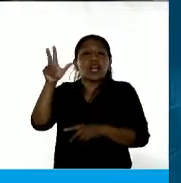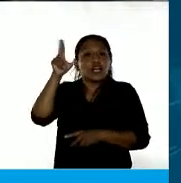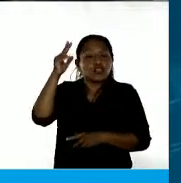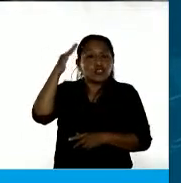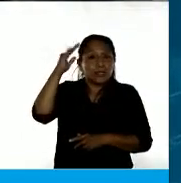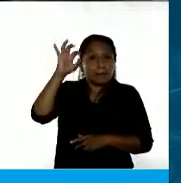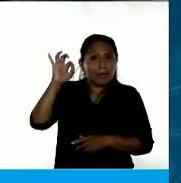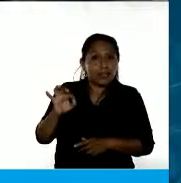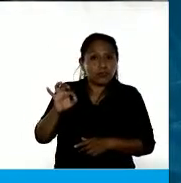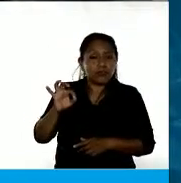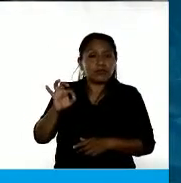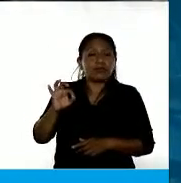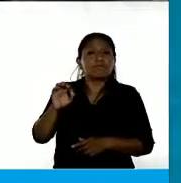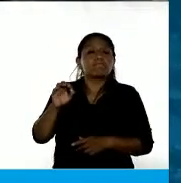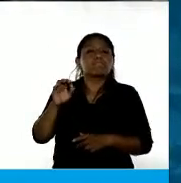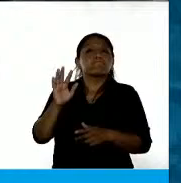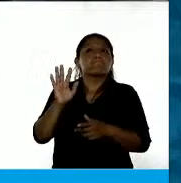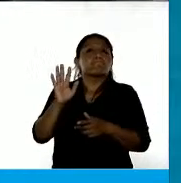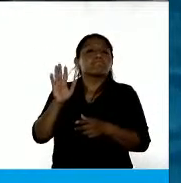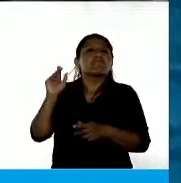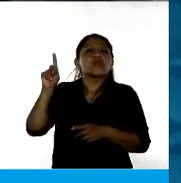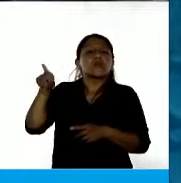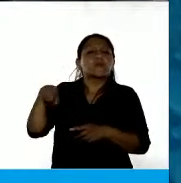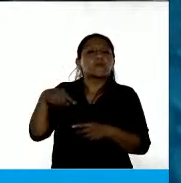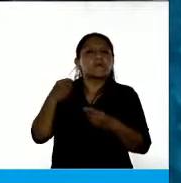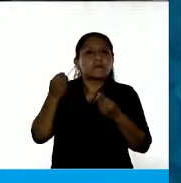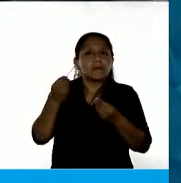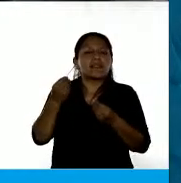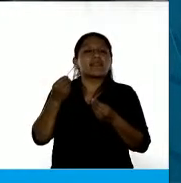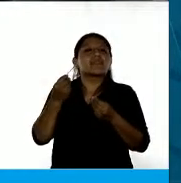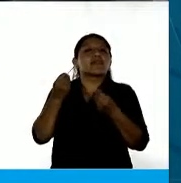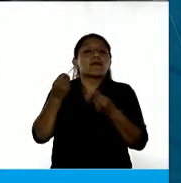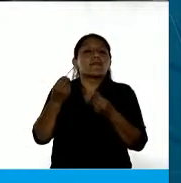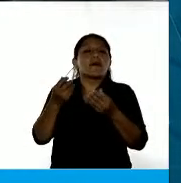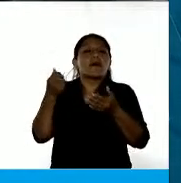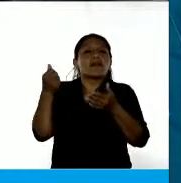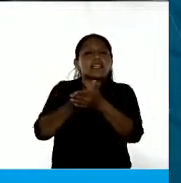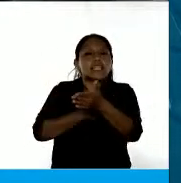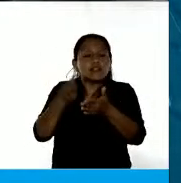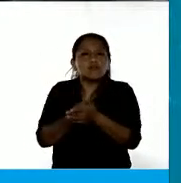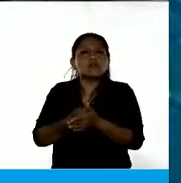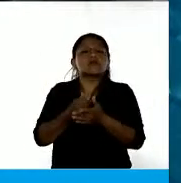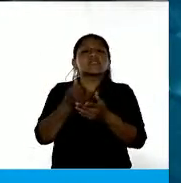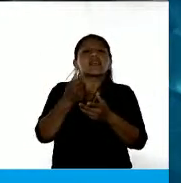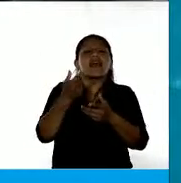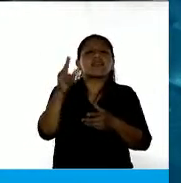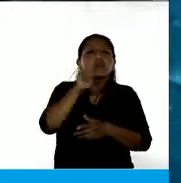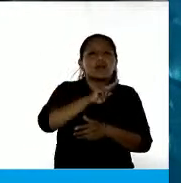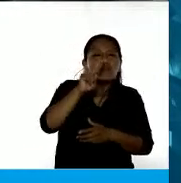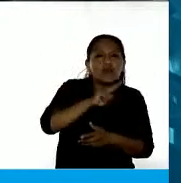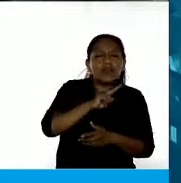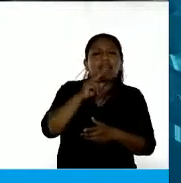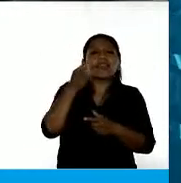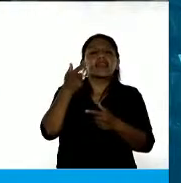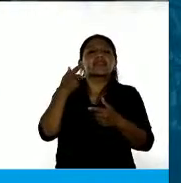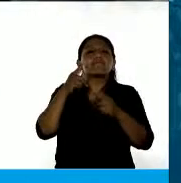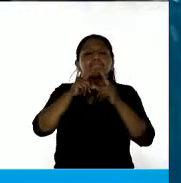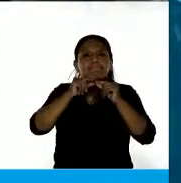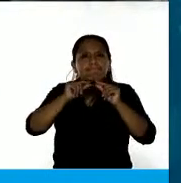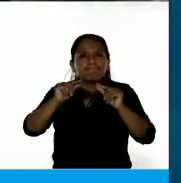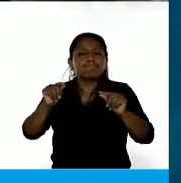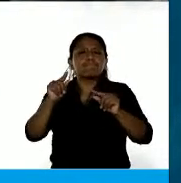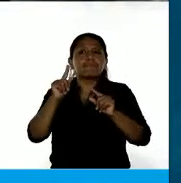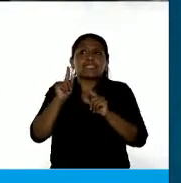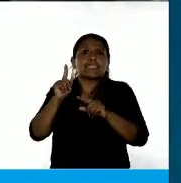tiene como origen la lucha de clase, la lucha de las mujeres que reclamaban en ese